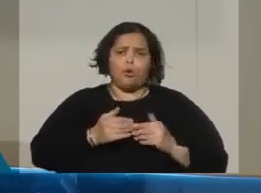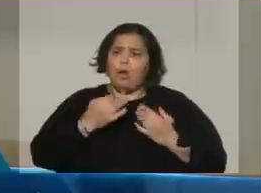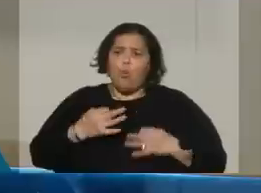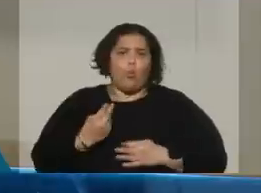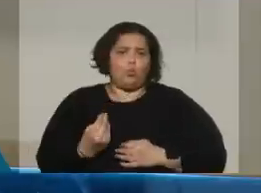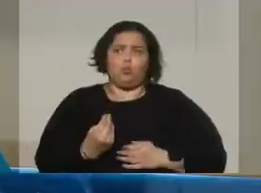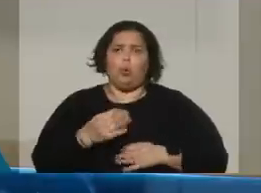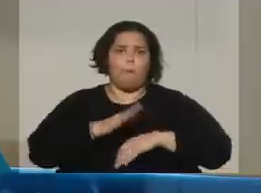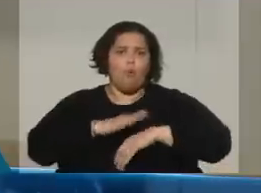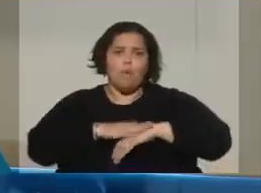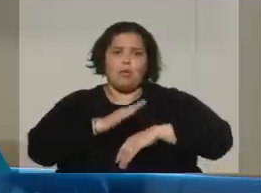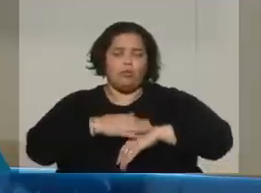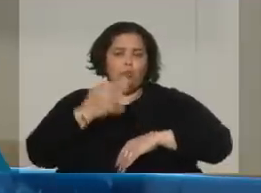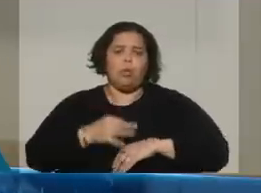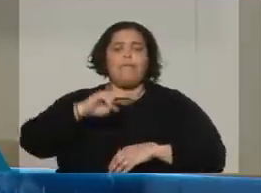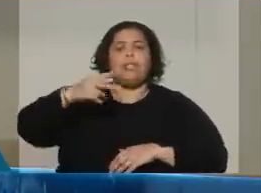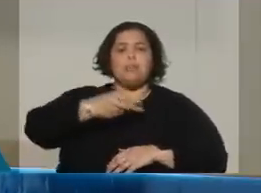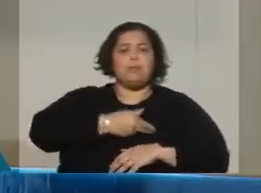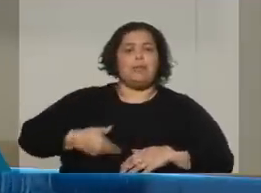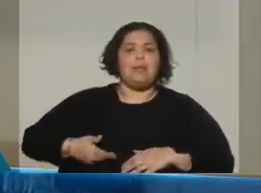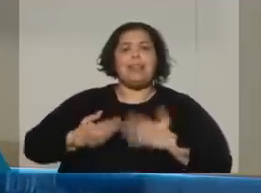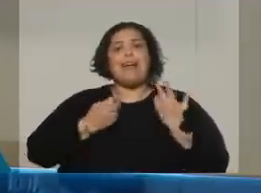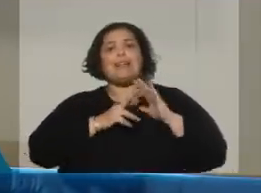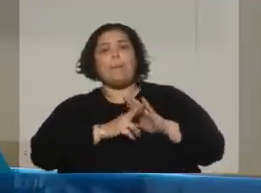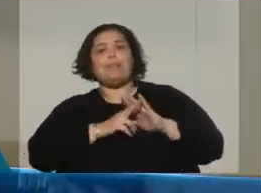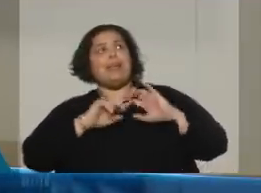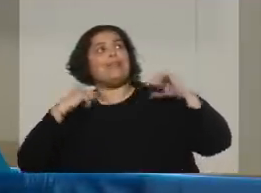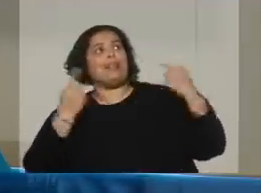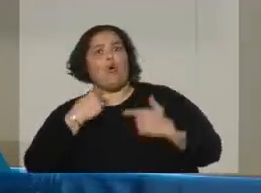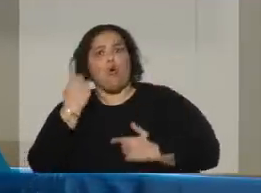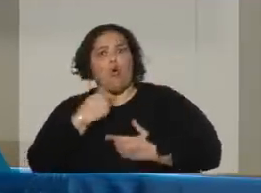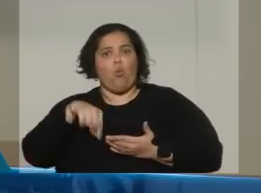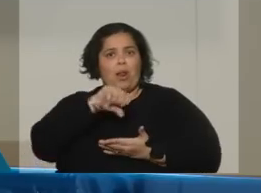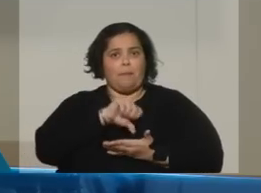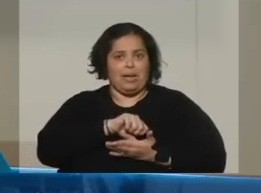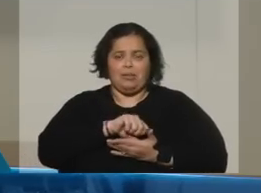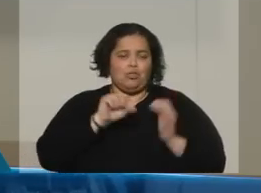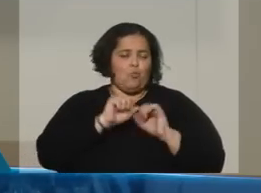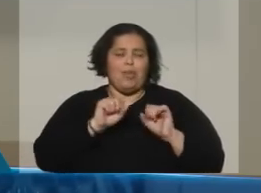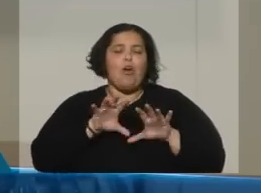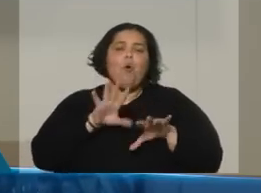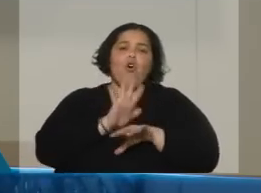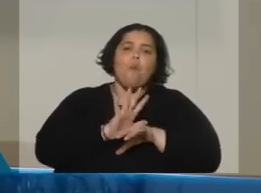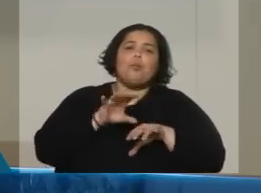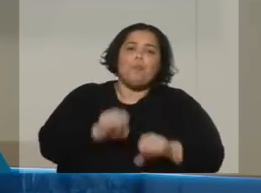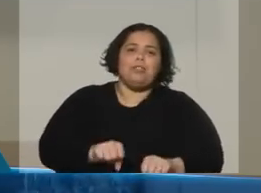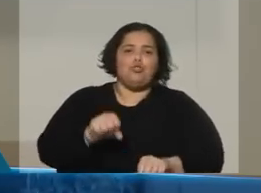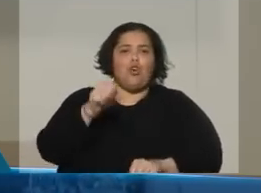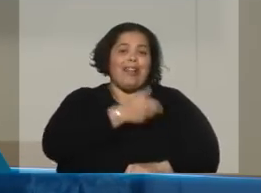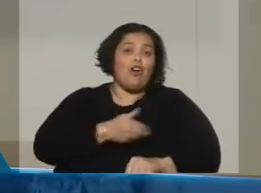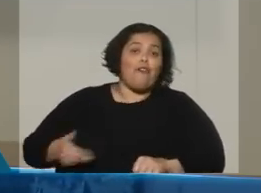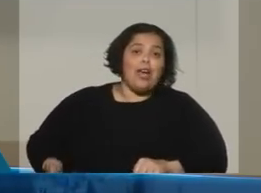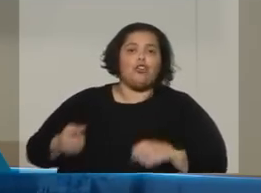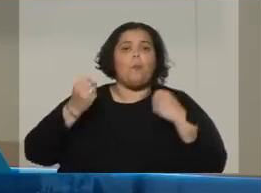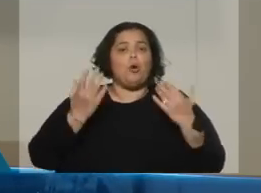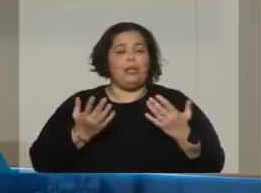qué? Porque cuando habla un vicepresidente está comprometiendo al país, está comprometiendo al gobierno. Por eso mismo el canciller